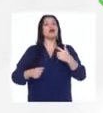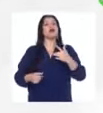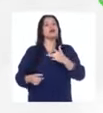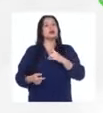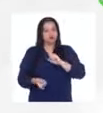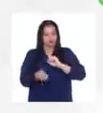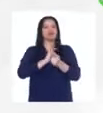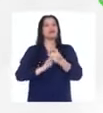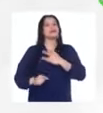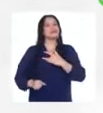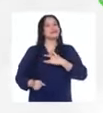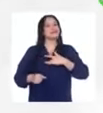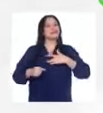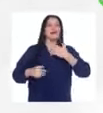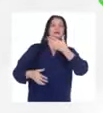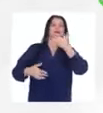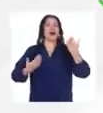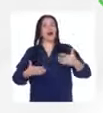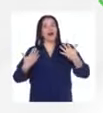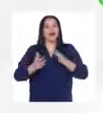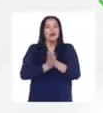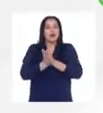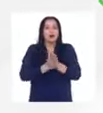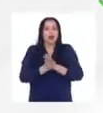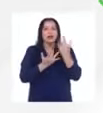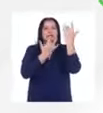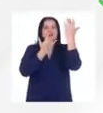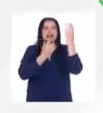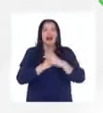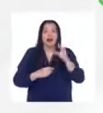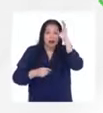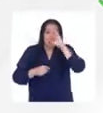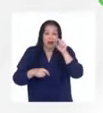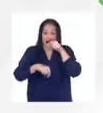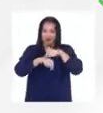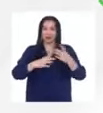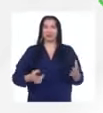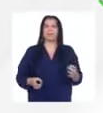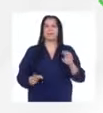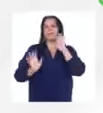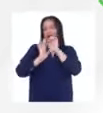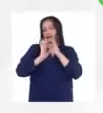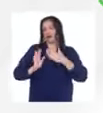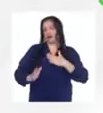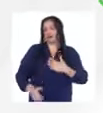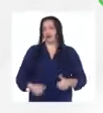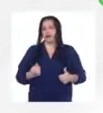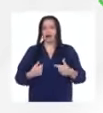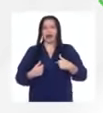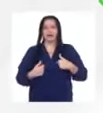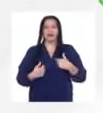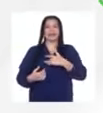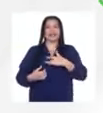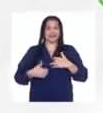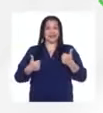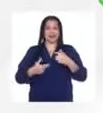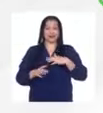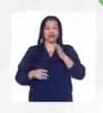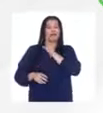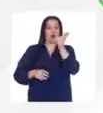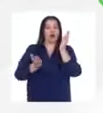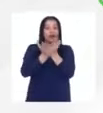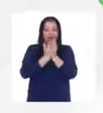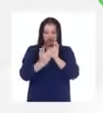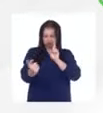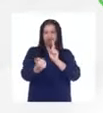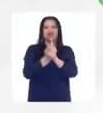y voy a esperar ese momento voy a buscar ese momento en mi caso por ejemplo tiene que ver con ir a los colegios estar con los estudiantes